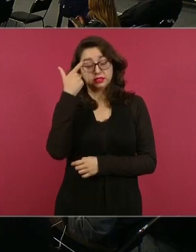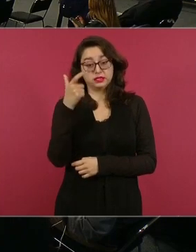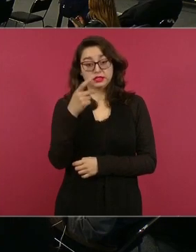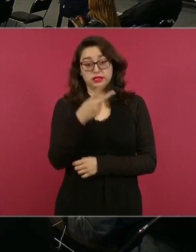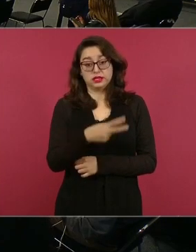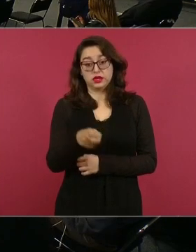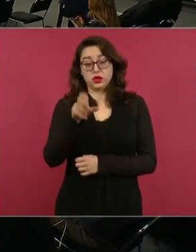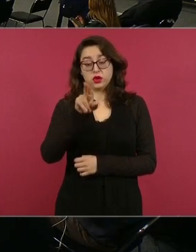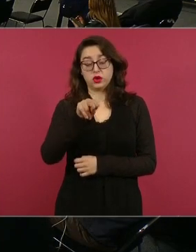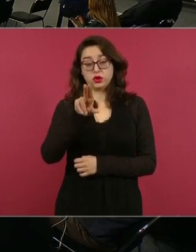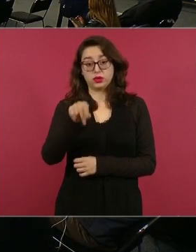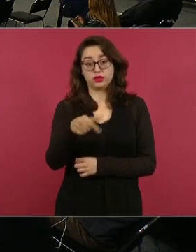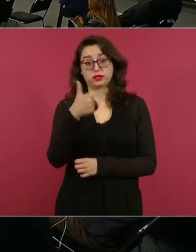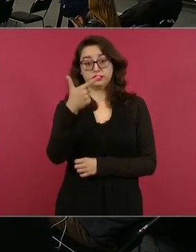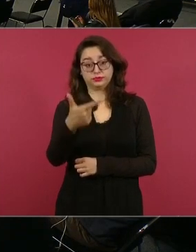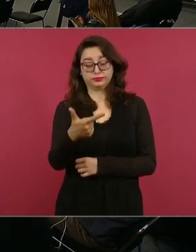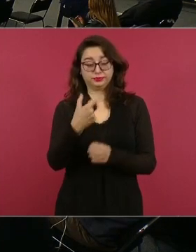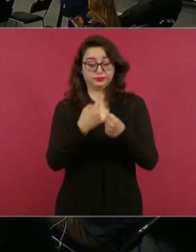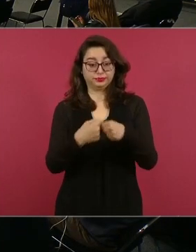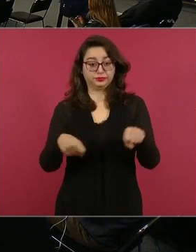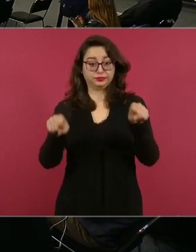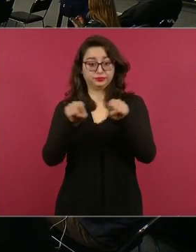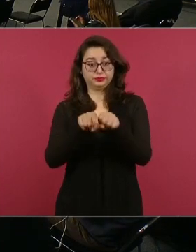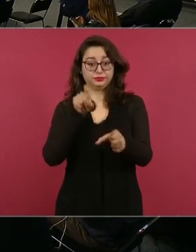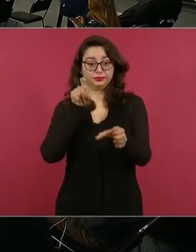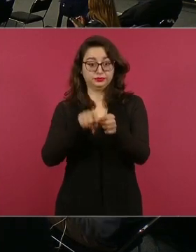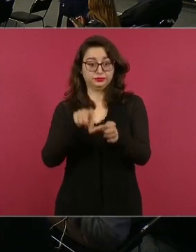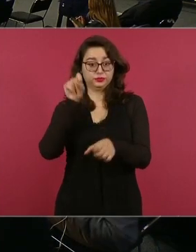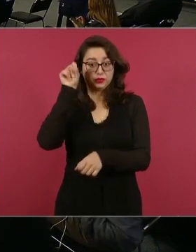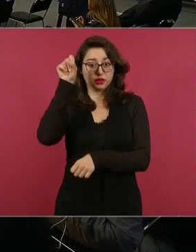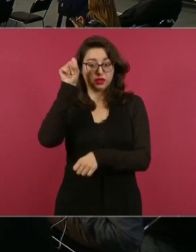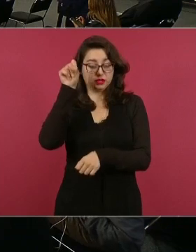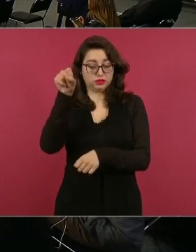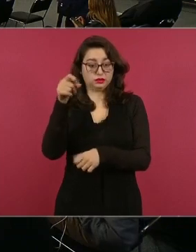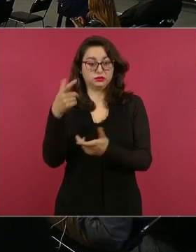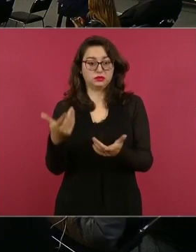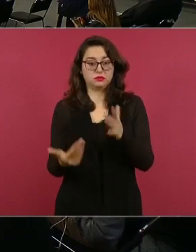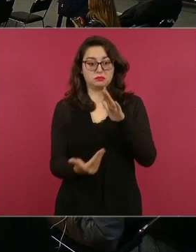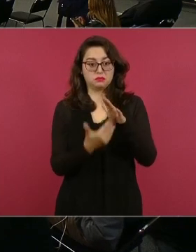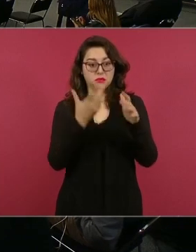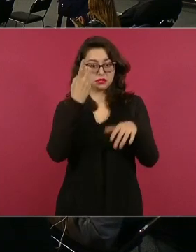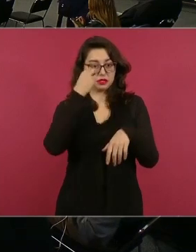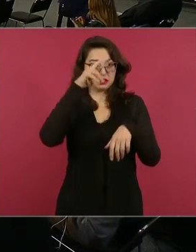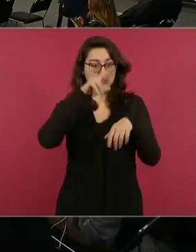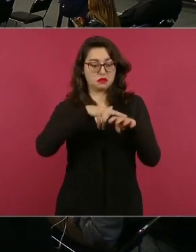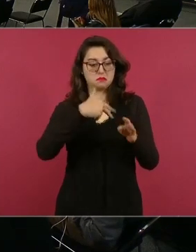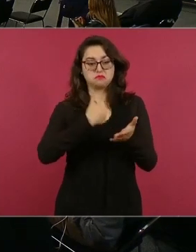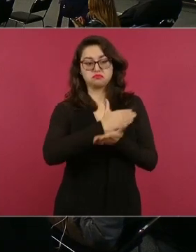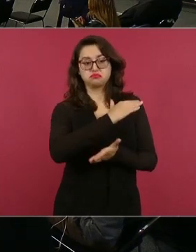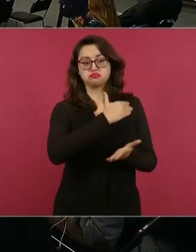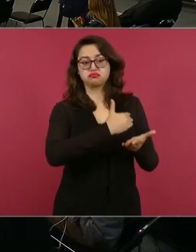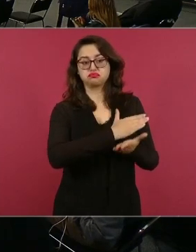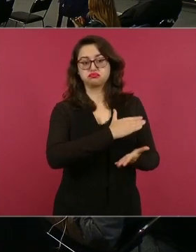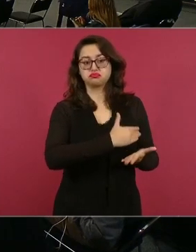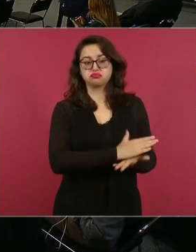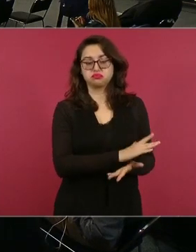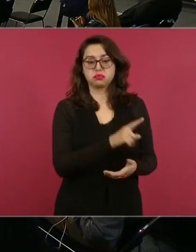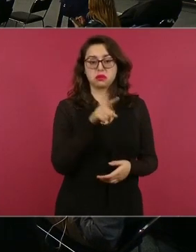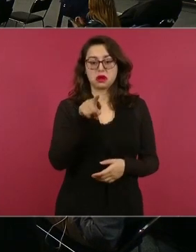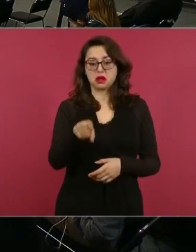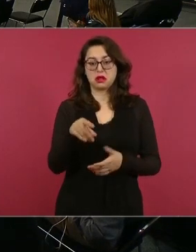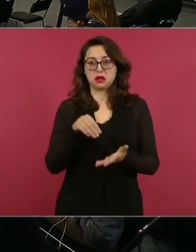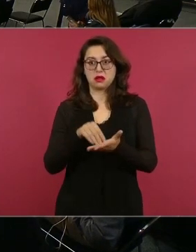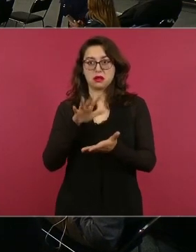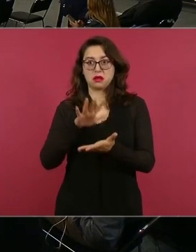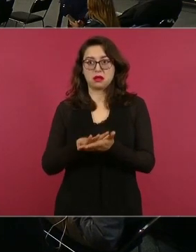socios del sindicato excluyendo a integrantes de la mesa directiva legal con el objeto de obtener la toma de nota